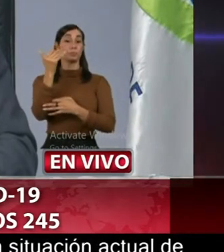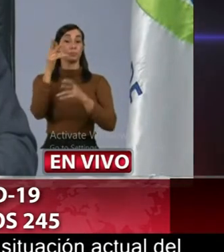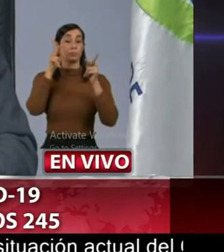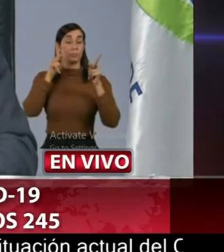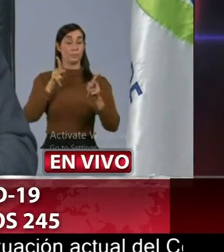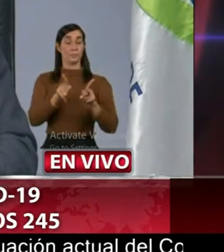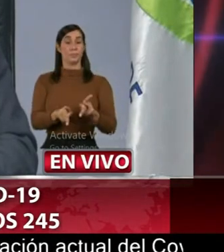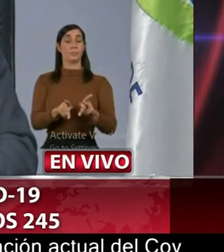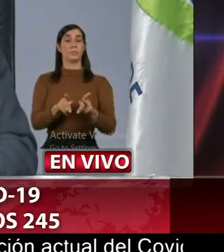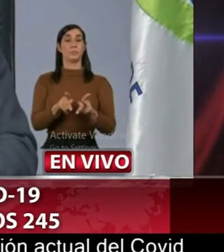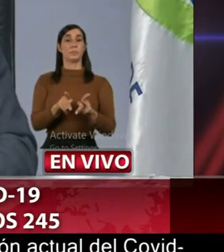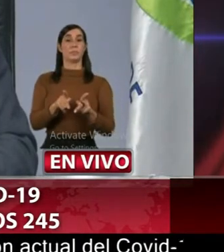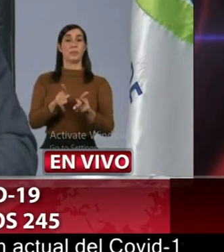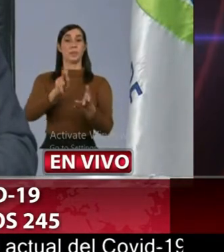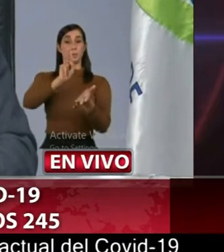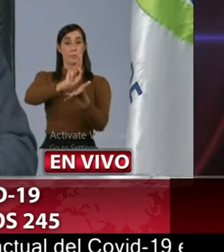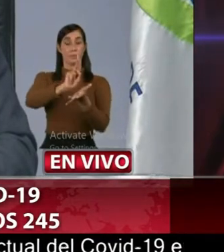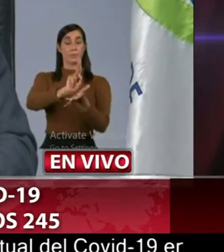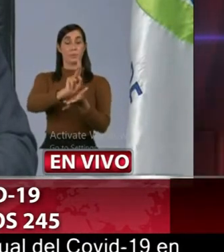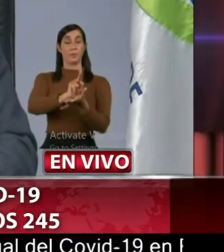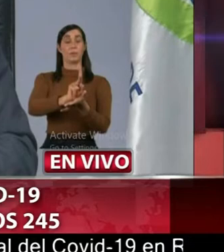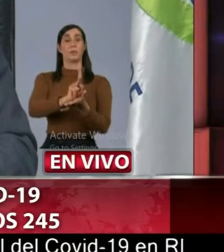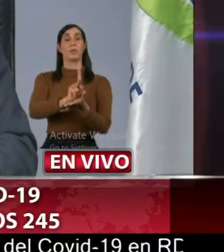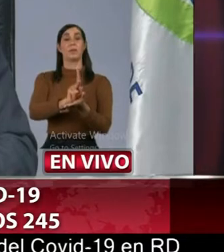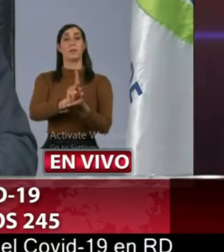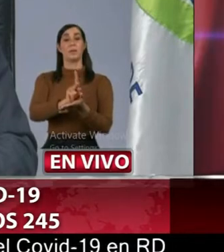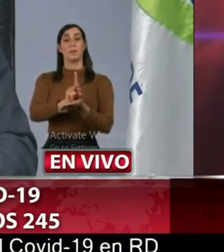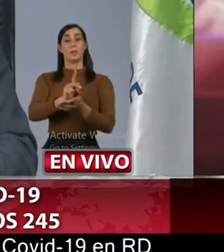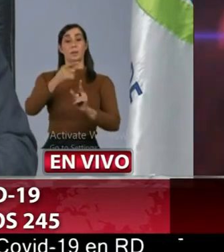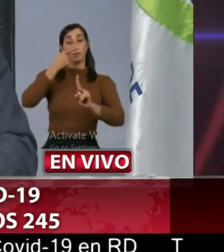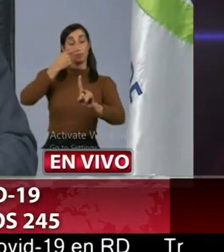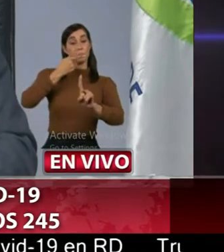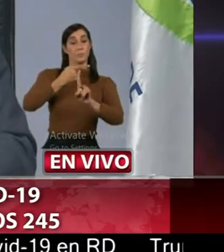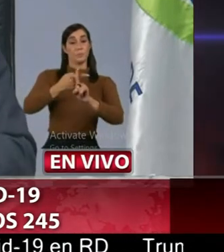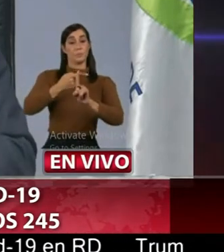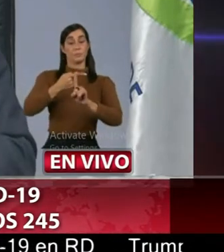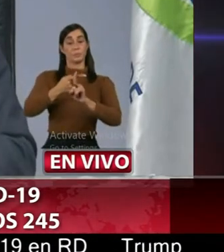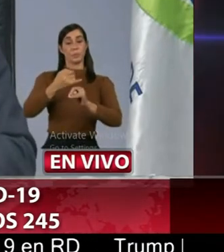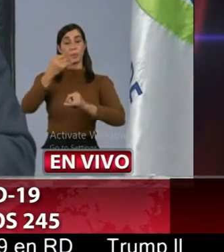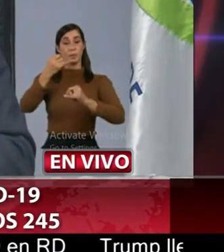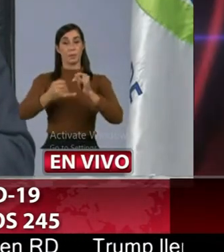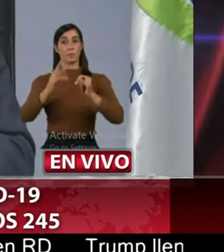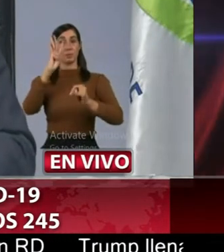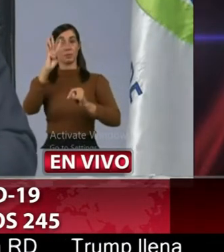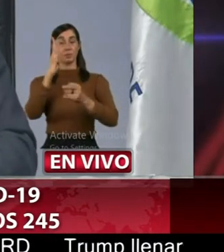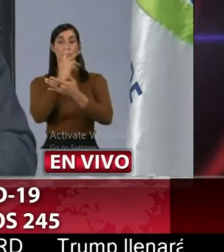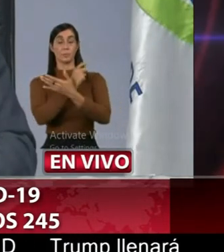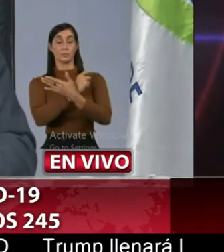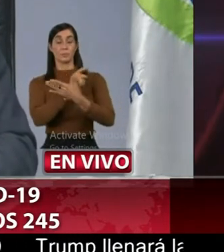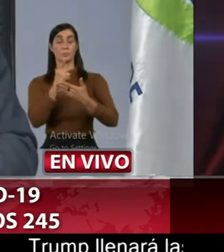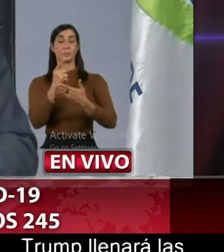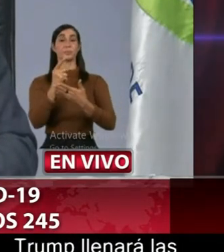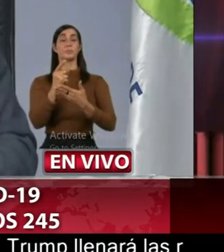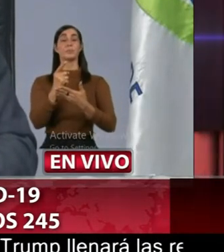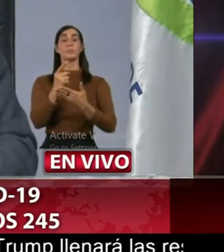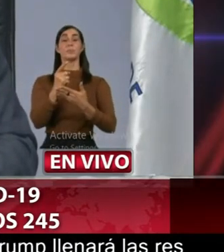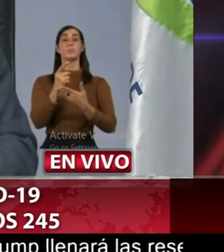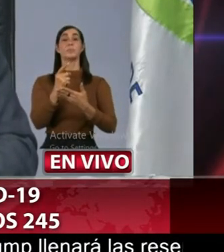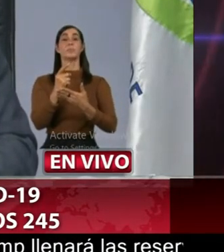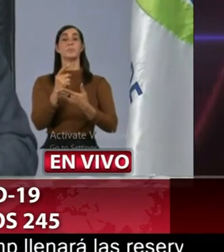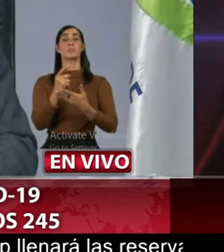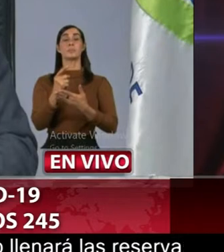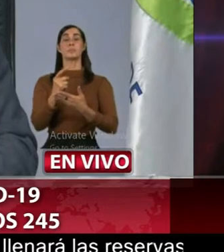personas a la Vega y la positividad en las últimas cuatro semanas tiene